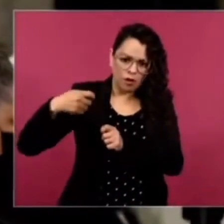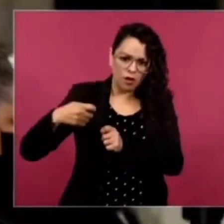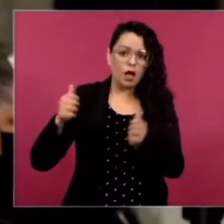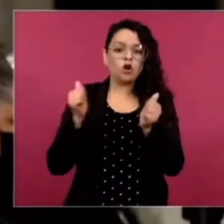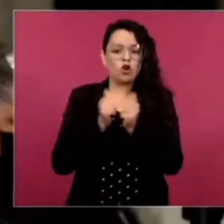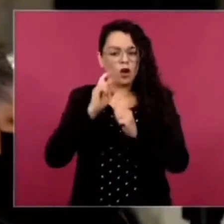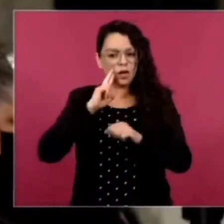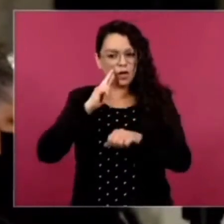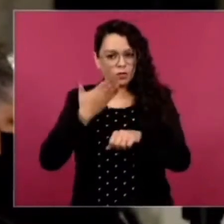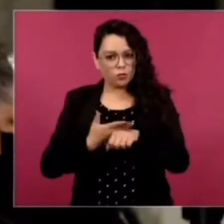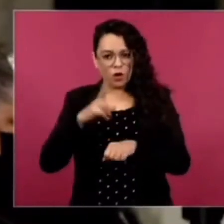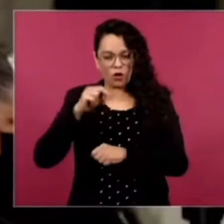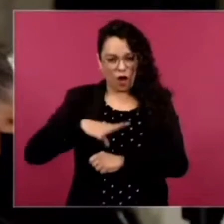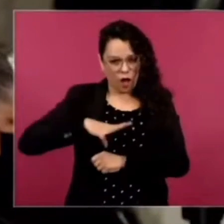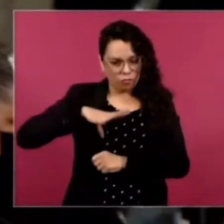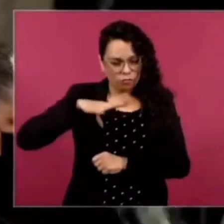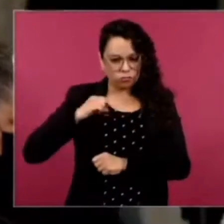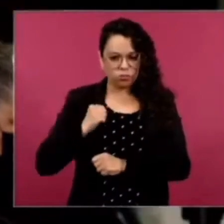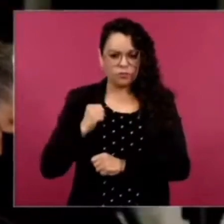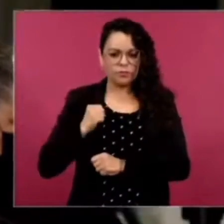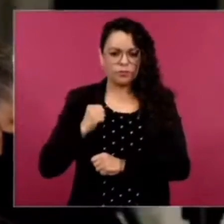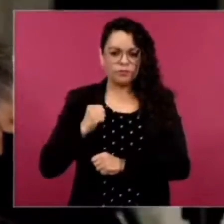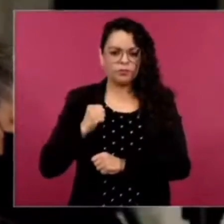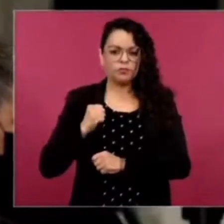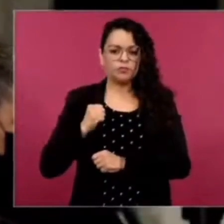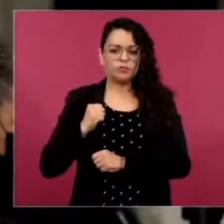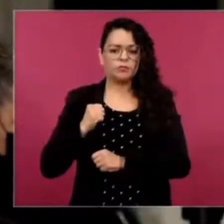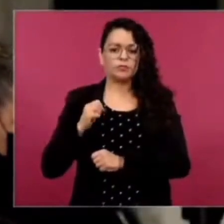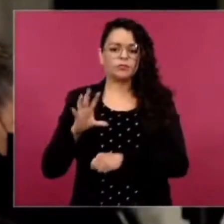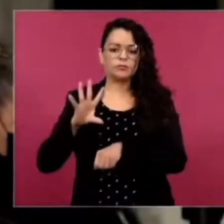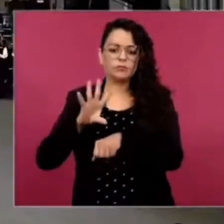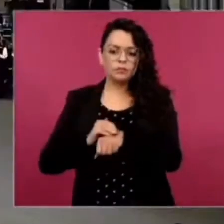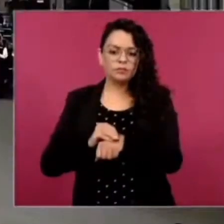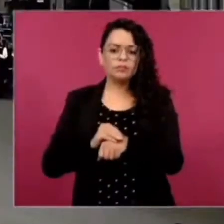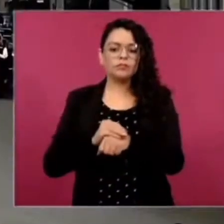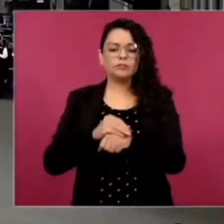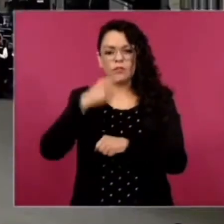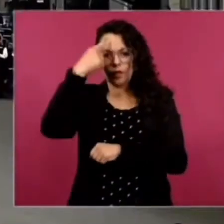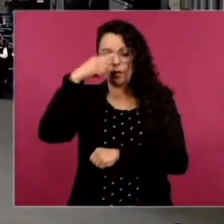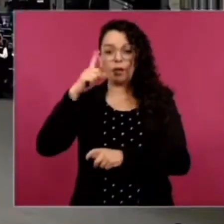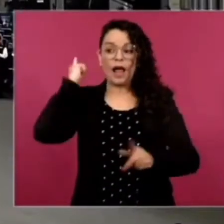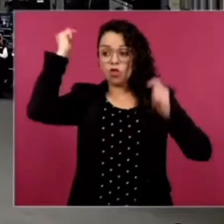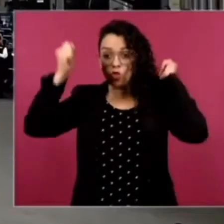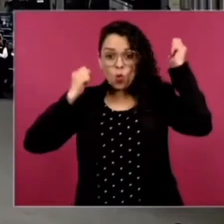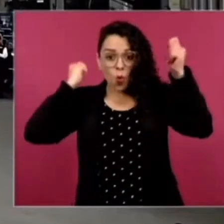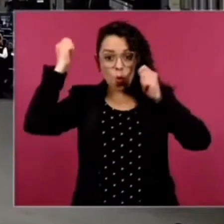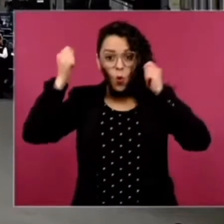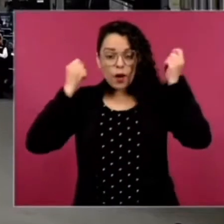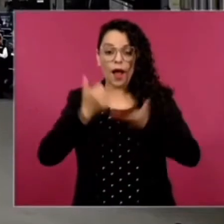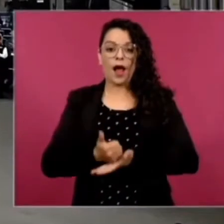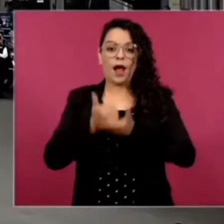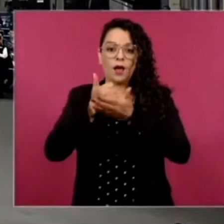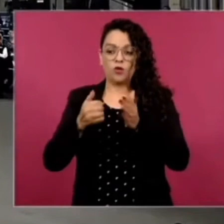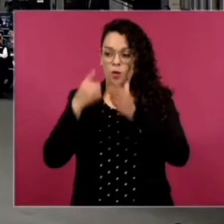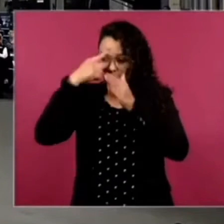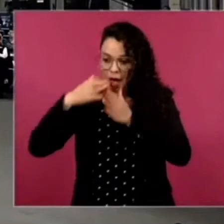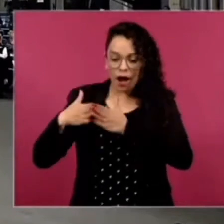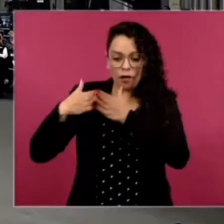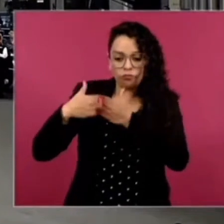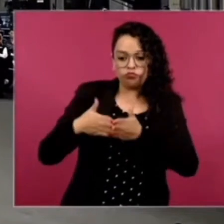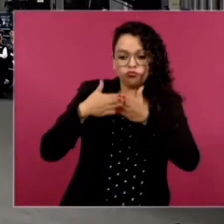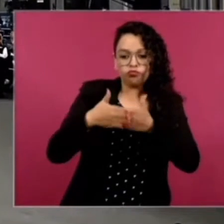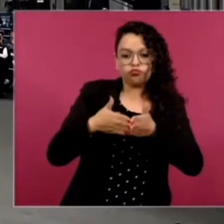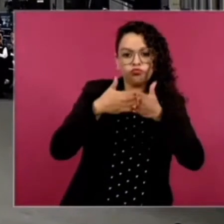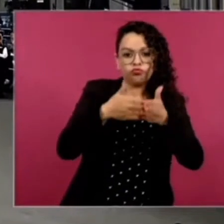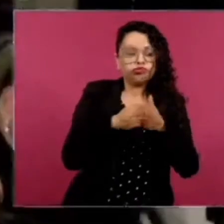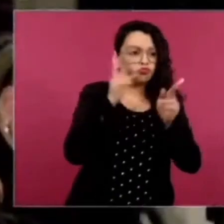algún tipo de embarcación, tal vez turísticamente, alguna manera, que a ver qué se le ocurre al gobierno